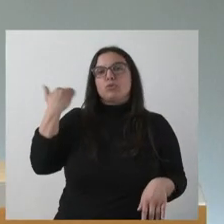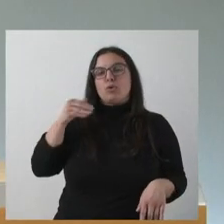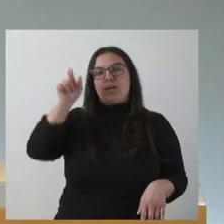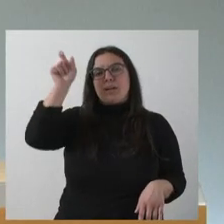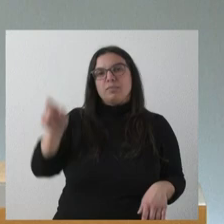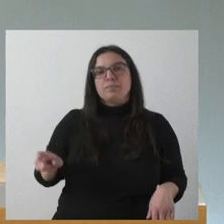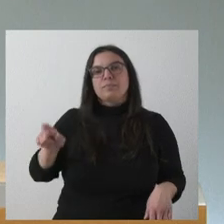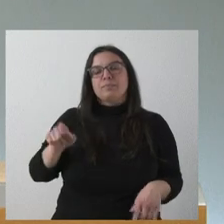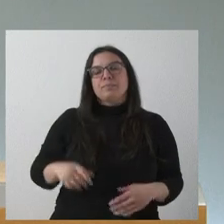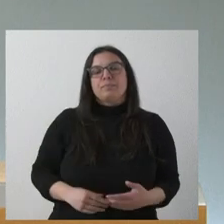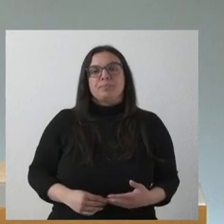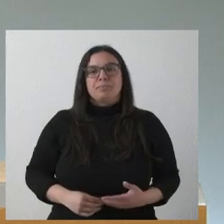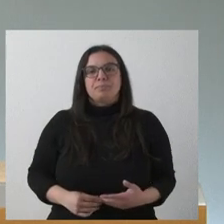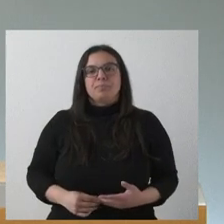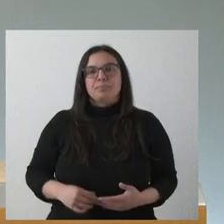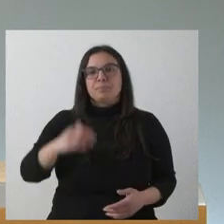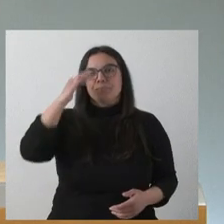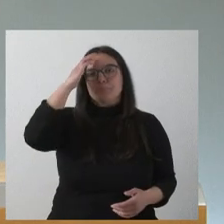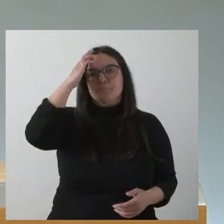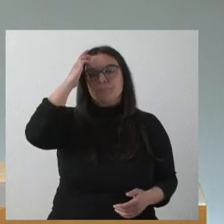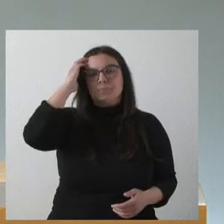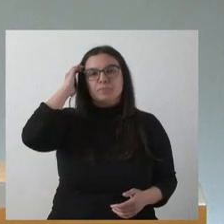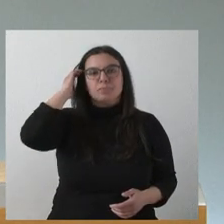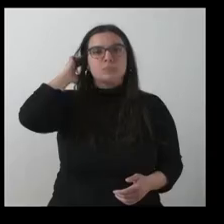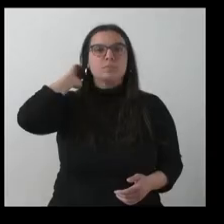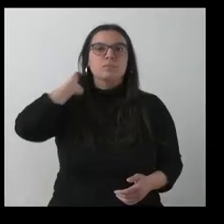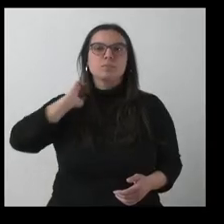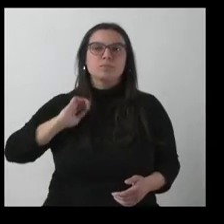donde tenemos a Iciar Ortega, de Soria Noticias. Cuando quieras, Iciar.